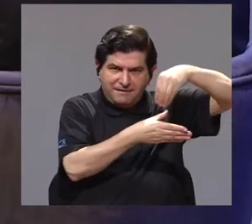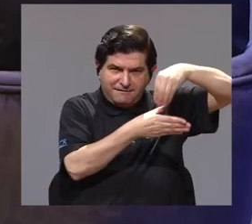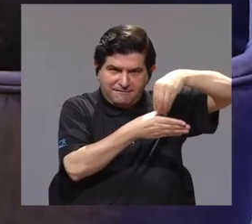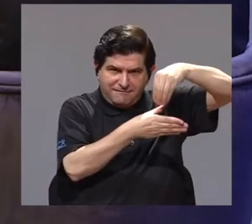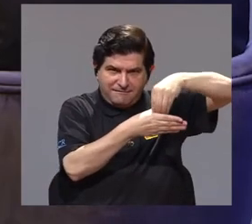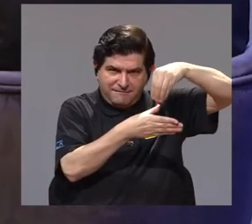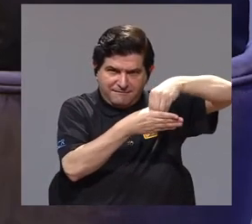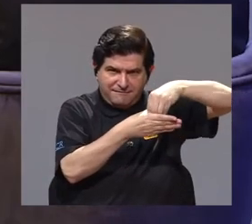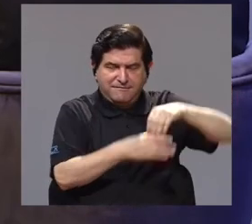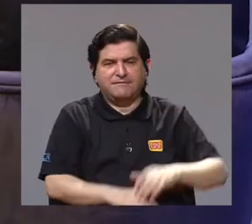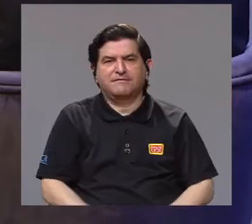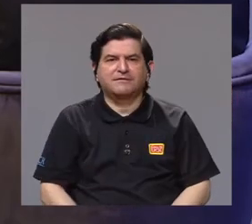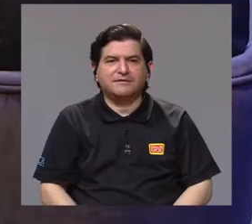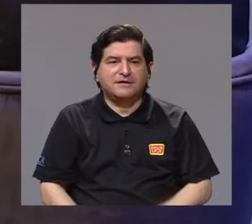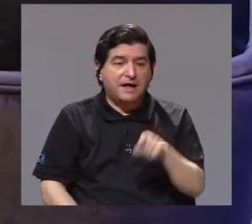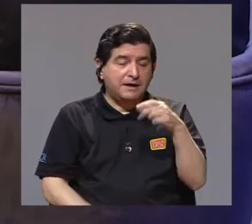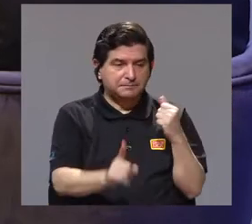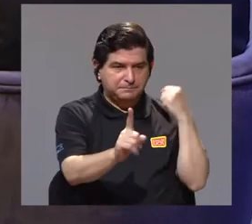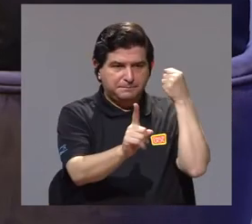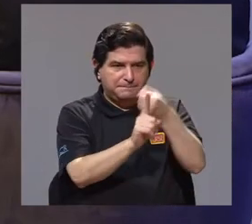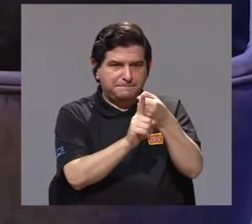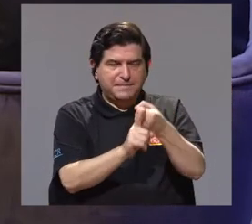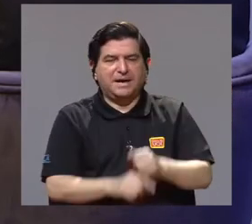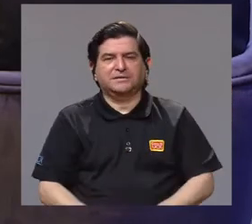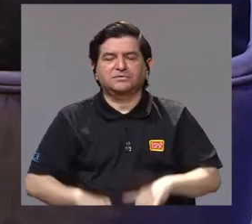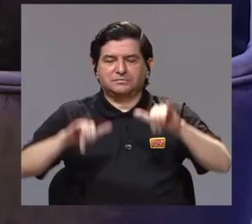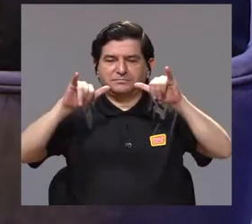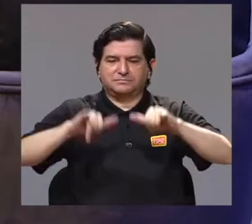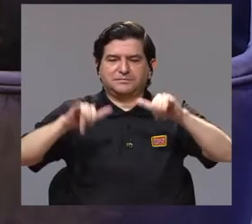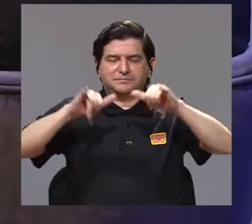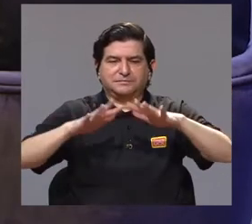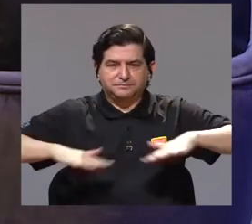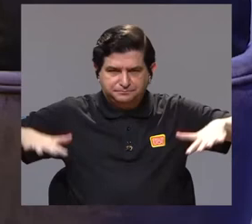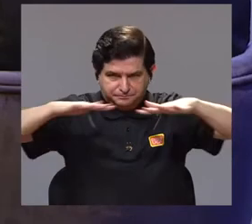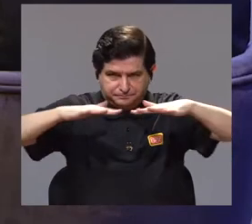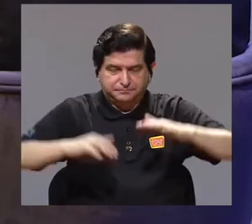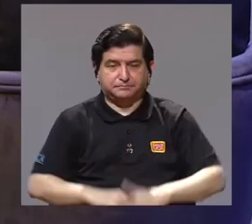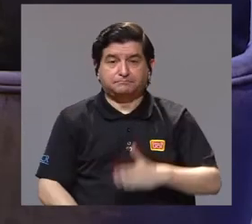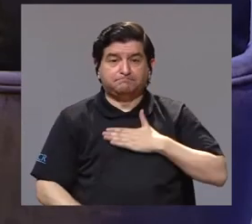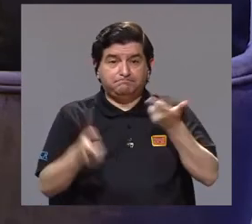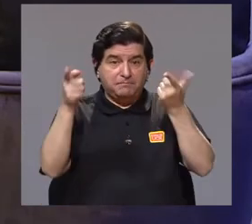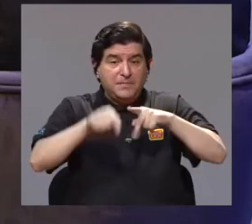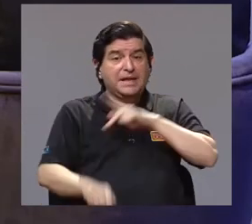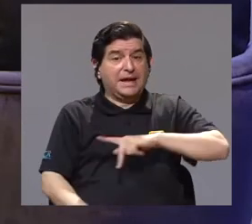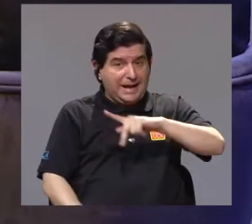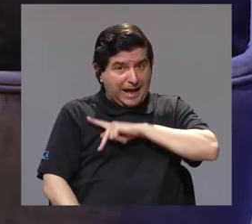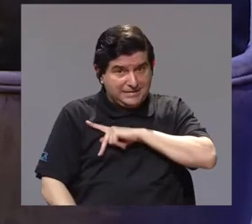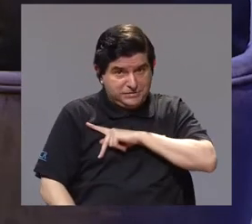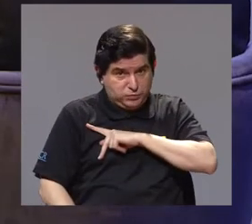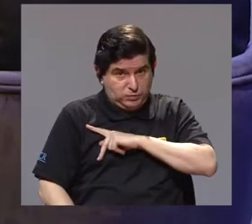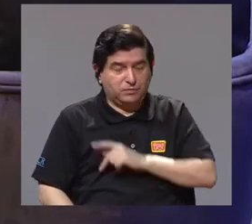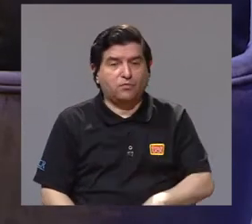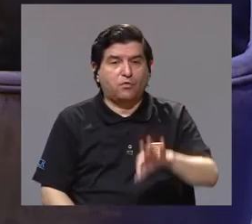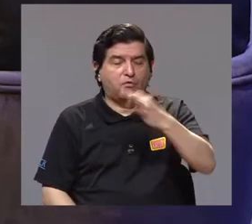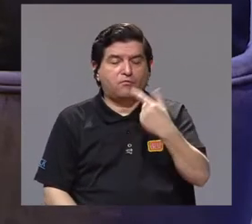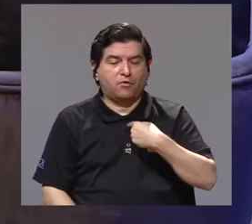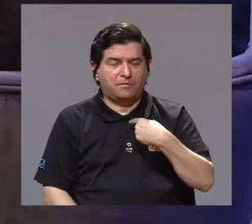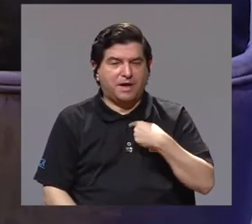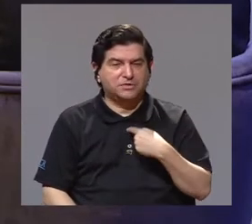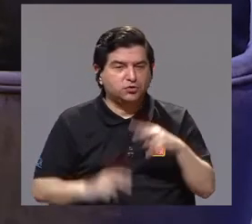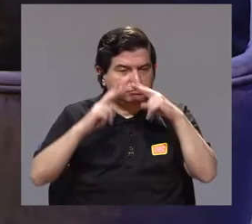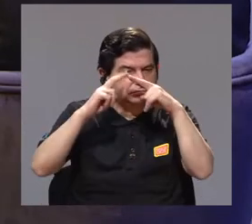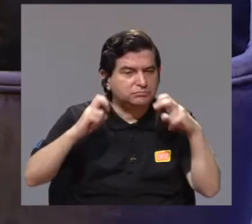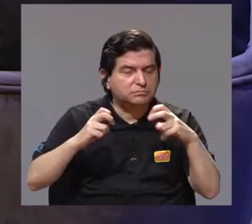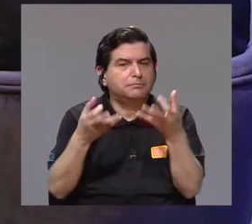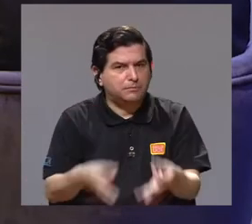digamos, tarde o temprano impacto en la conservación. En mi caso personal, repito, que esta es la